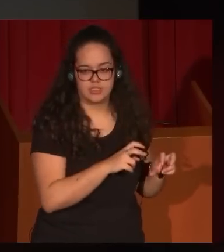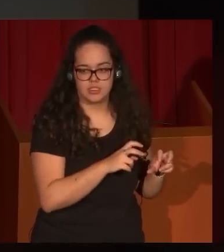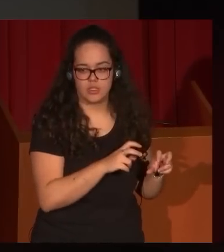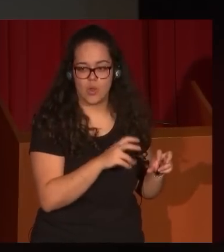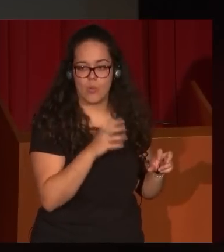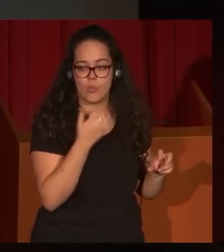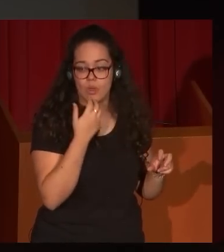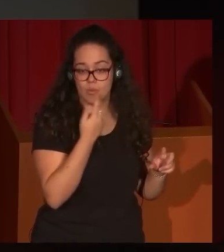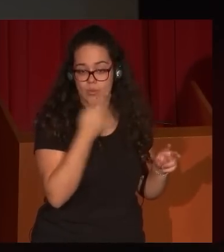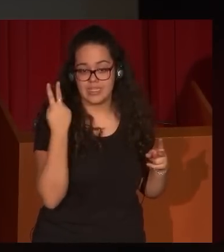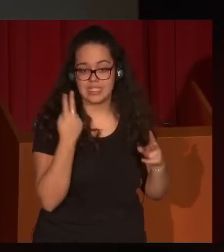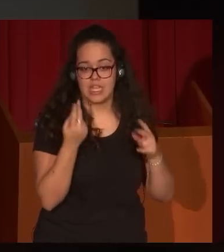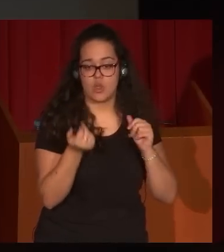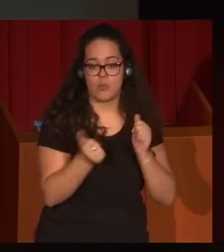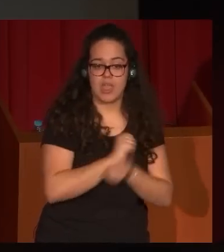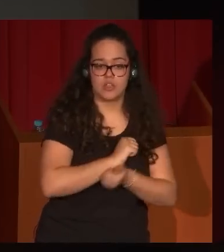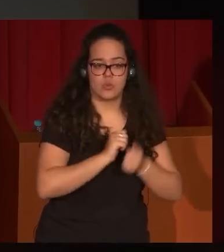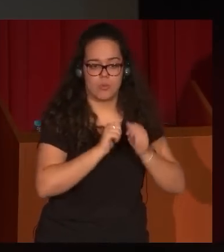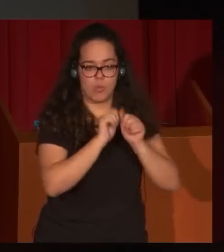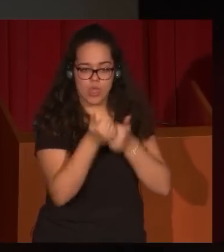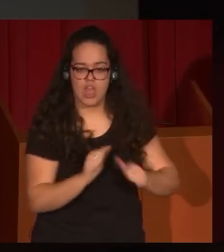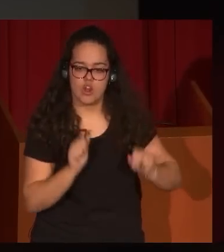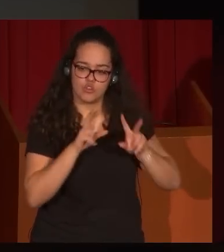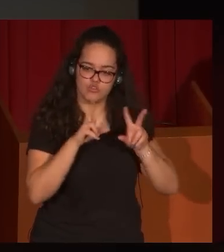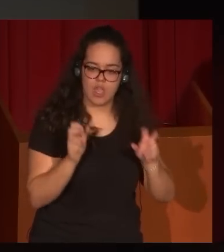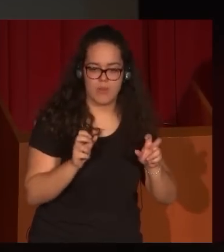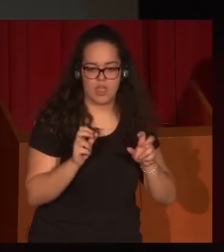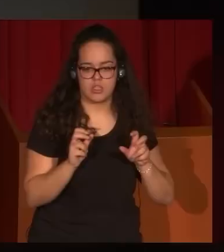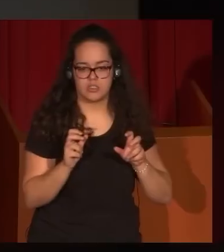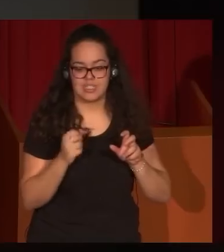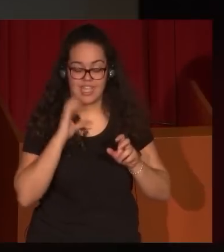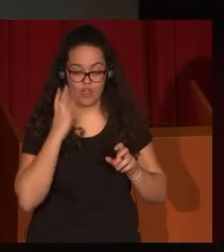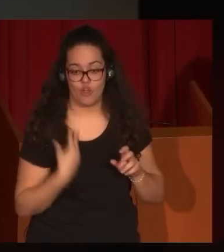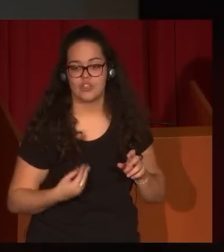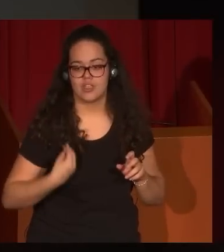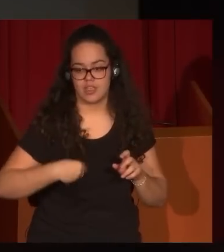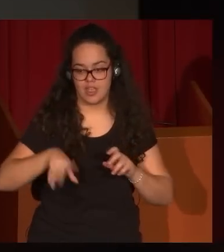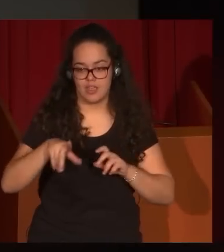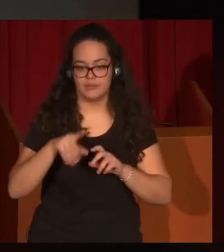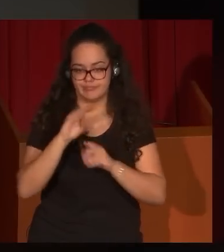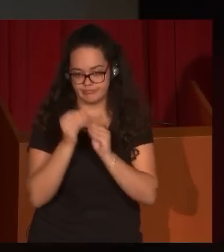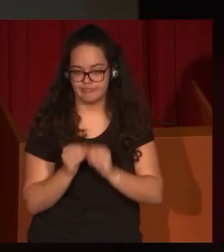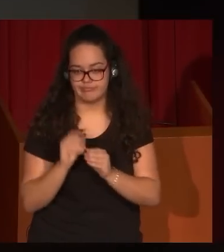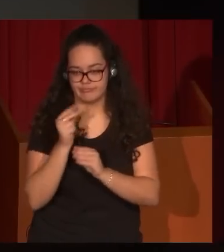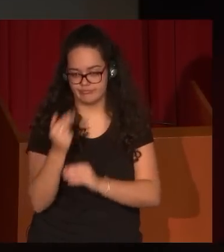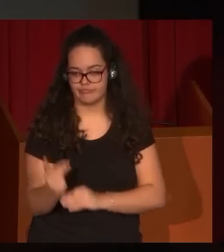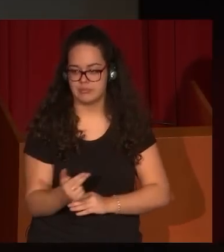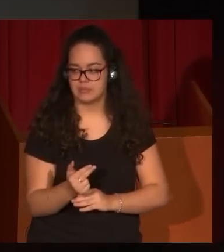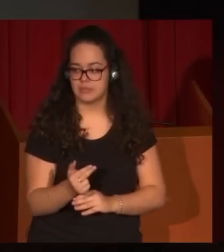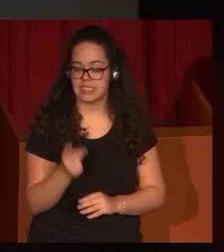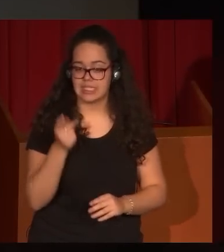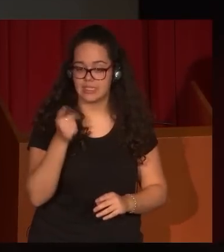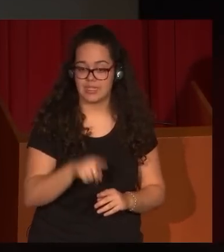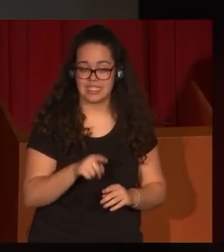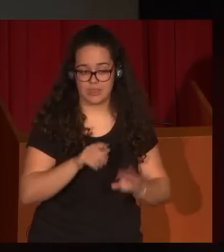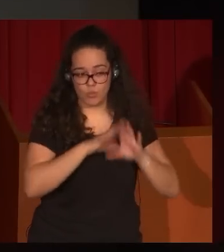reproduciendo, como ven, modelos, temas, argumentos que en Goya había reproducido mucho antes. Incluso en ese mundo